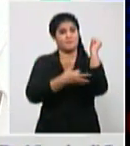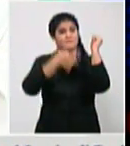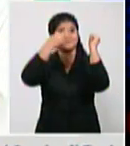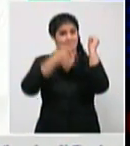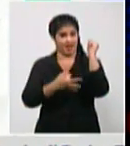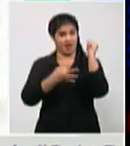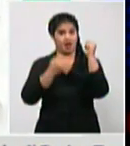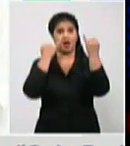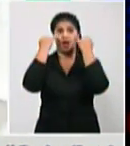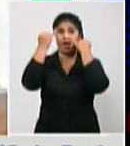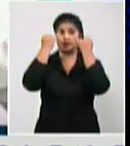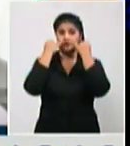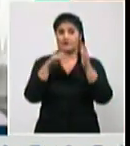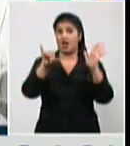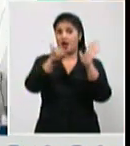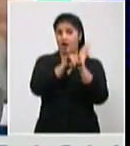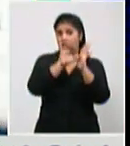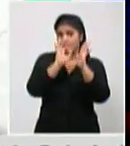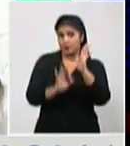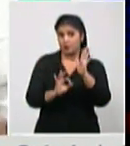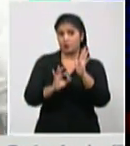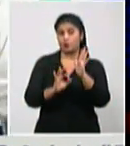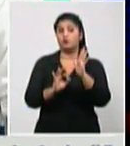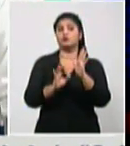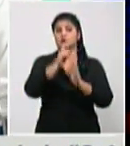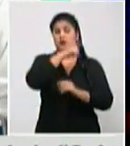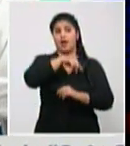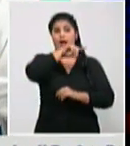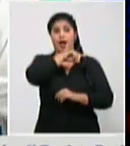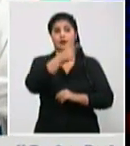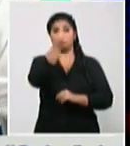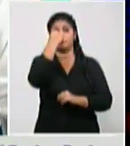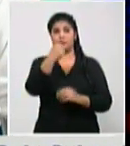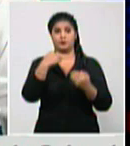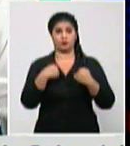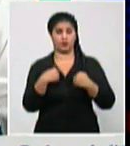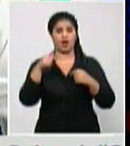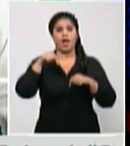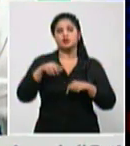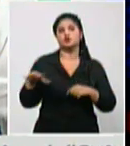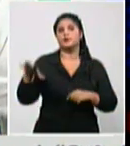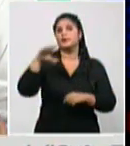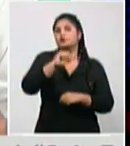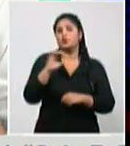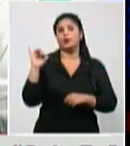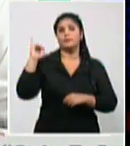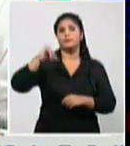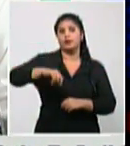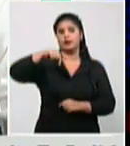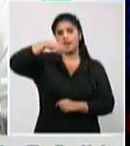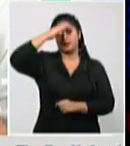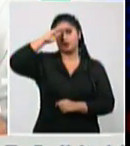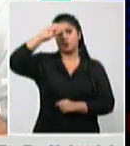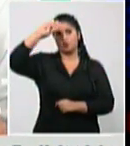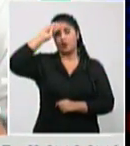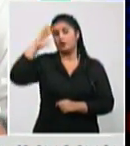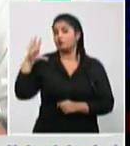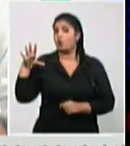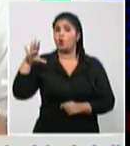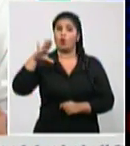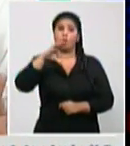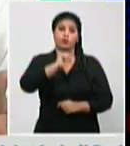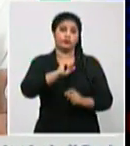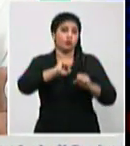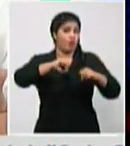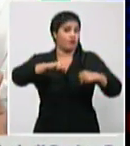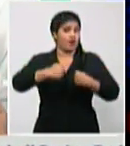preguntaba esto es para los extranjeros esto es para todo el que arribe a nuestro país que quede clarito para todo el que arribe a nuestro